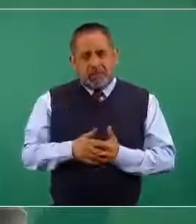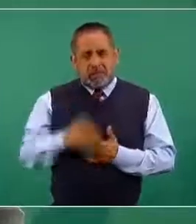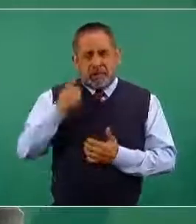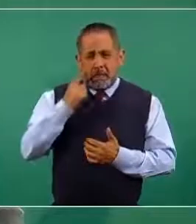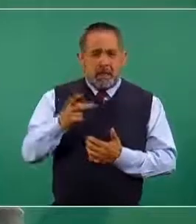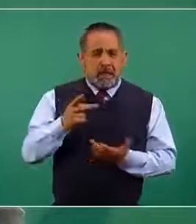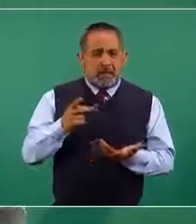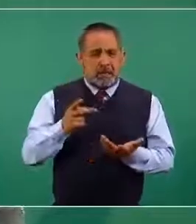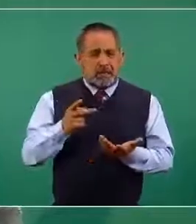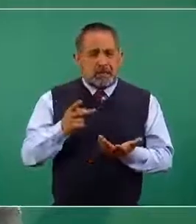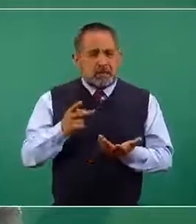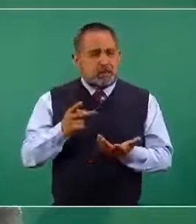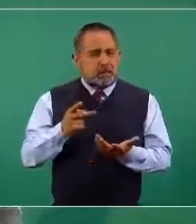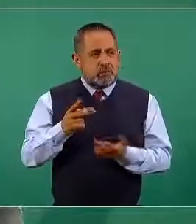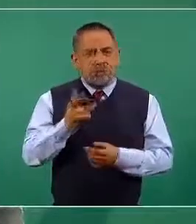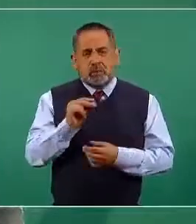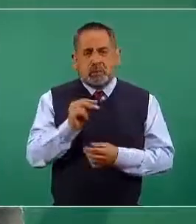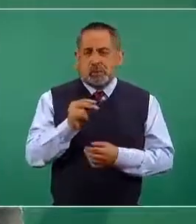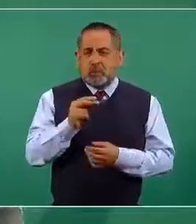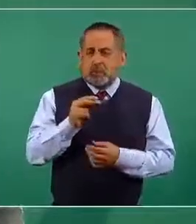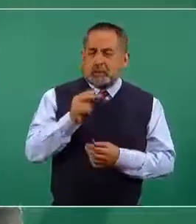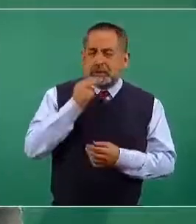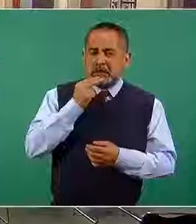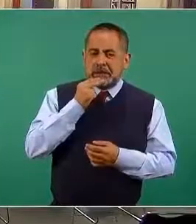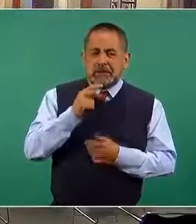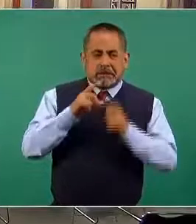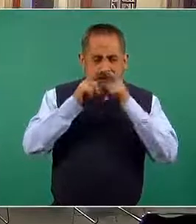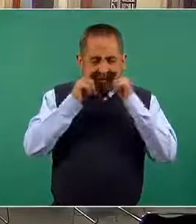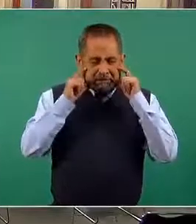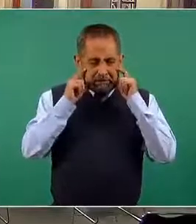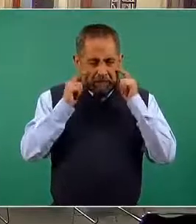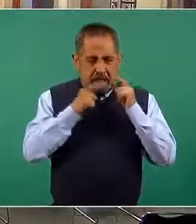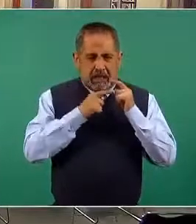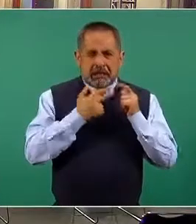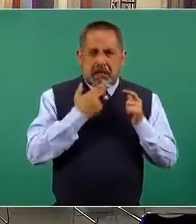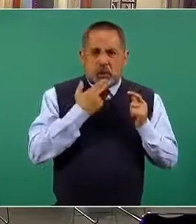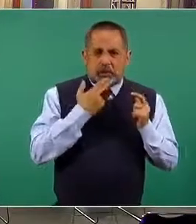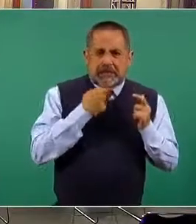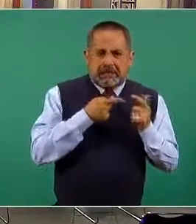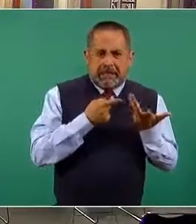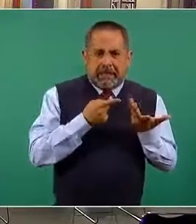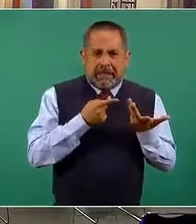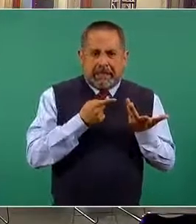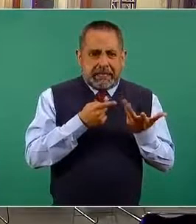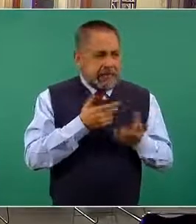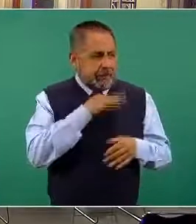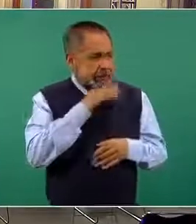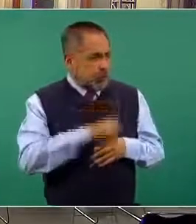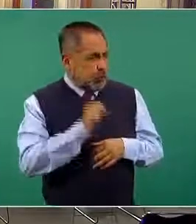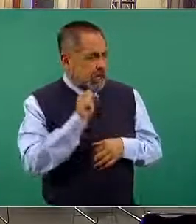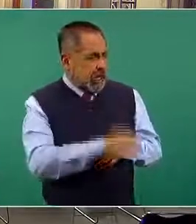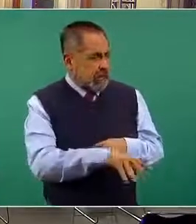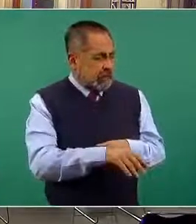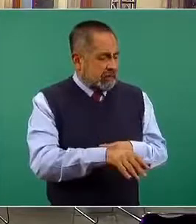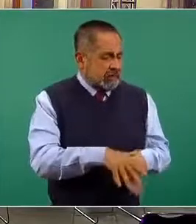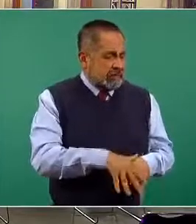utilizando este cubrebocas desechables que genera, que genera basura